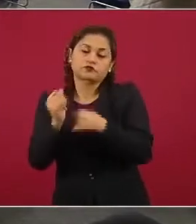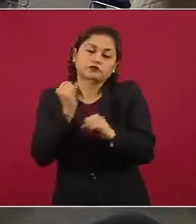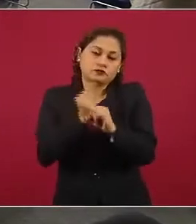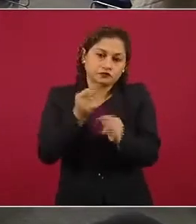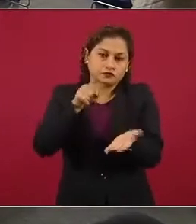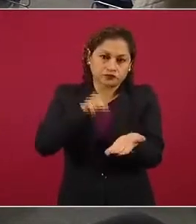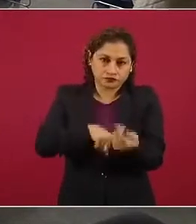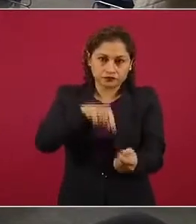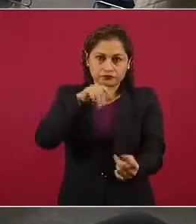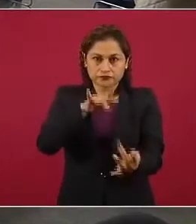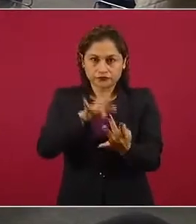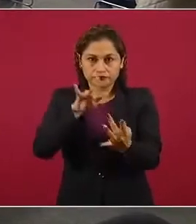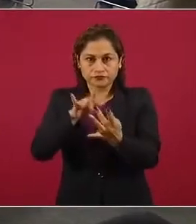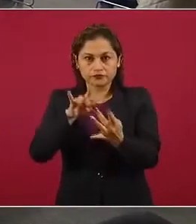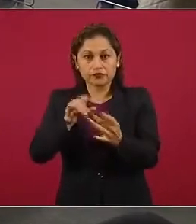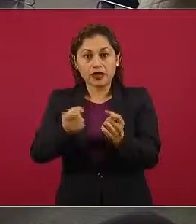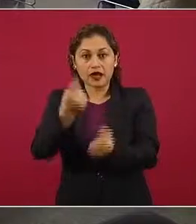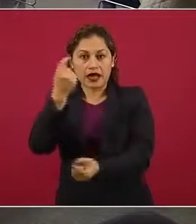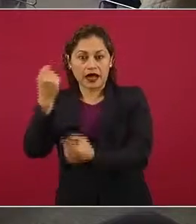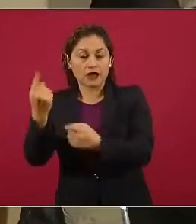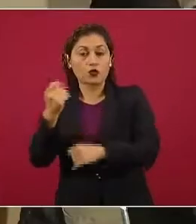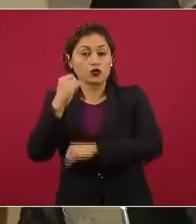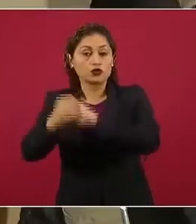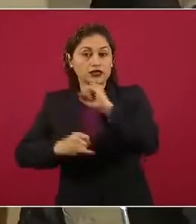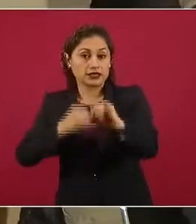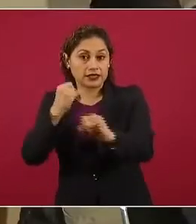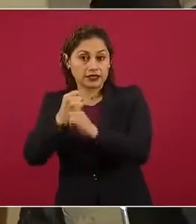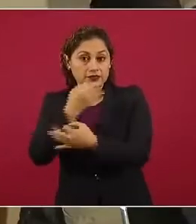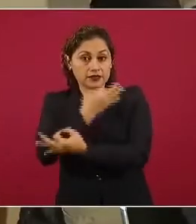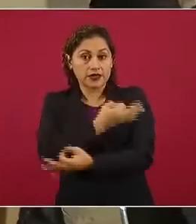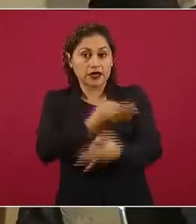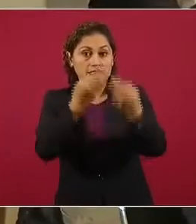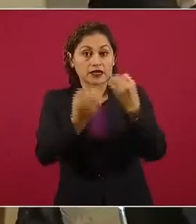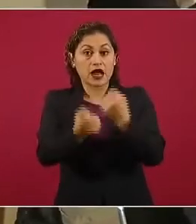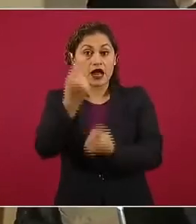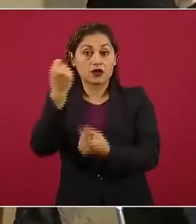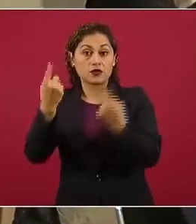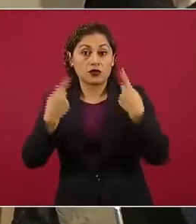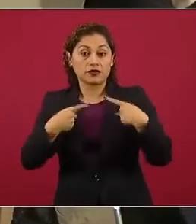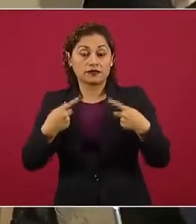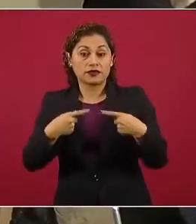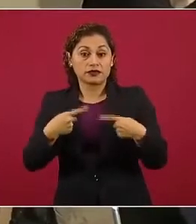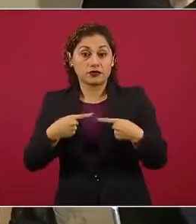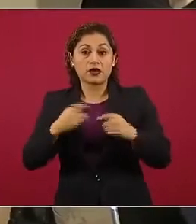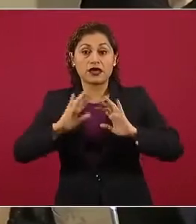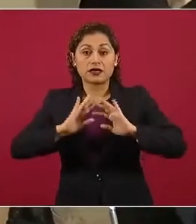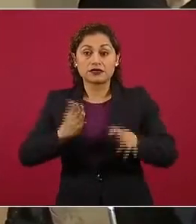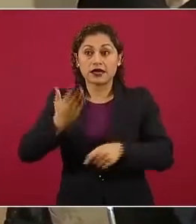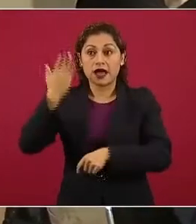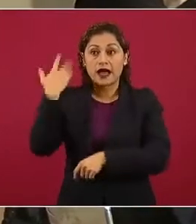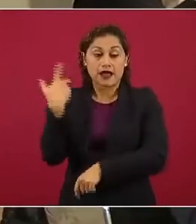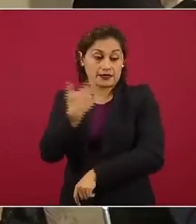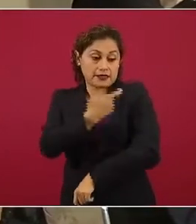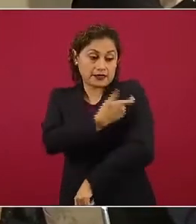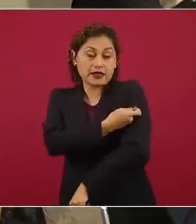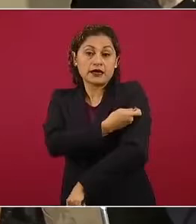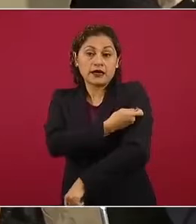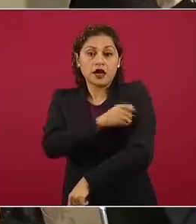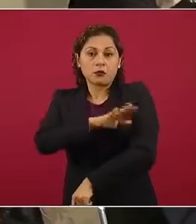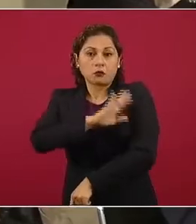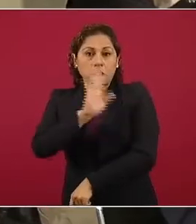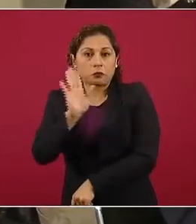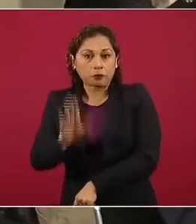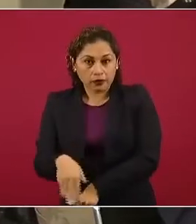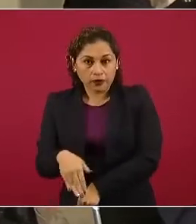algunas agencias internacionales, que algunas personas desgraciadamente han perdido la vida luego de que se aplicaron la vacuna del COVID y otras